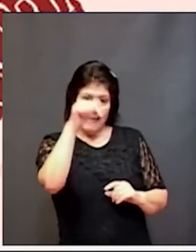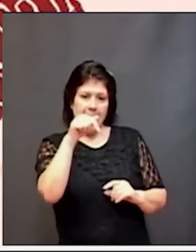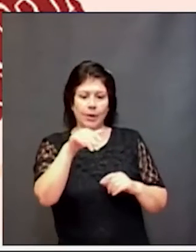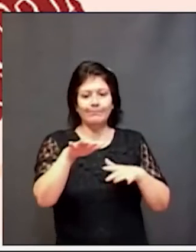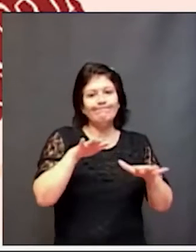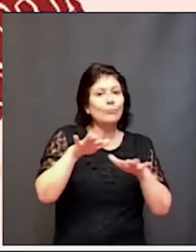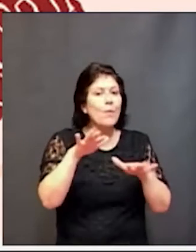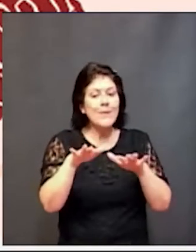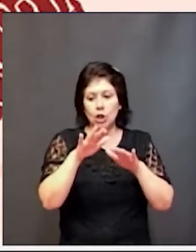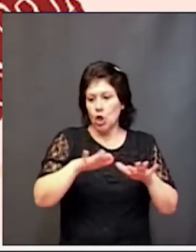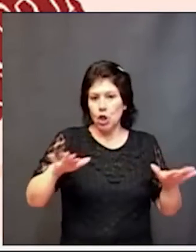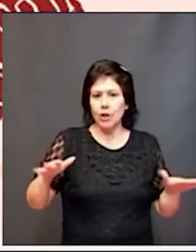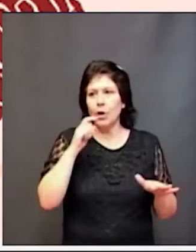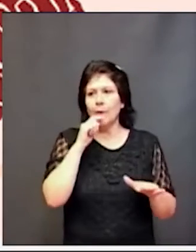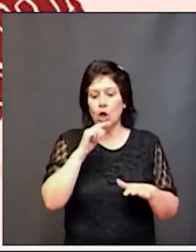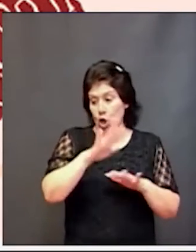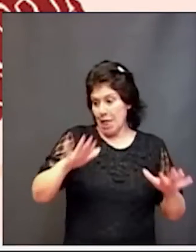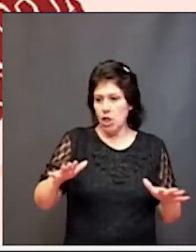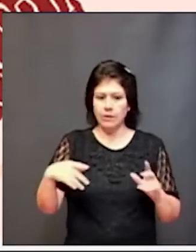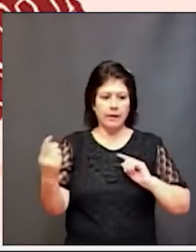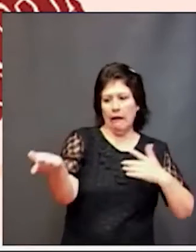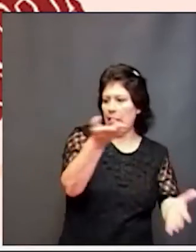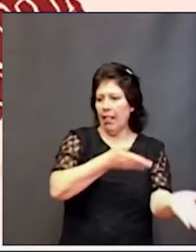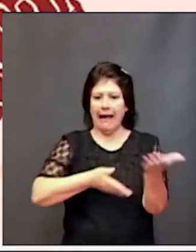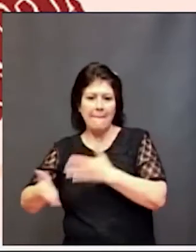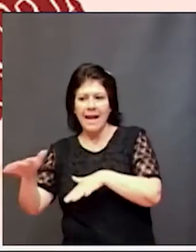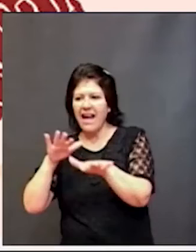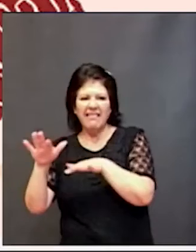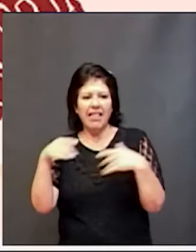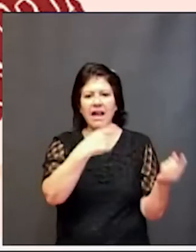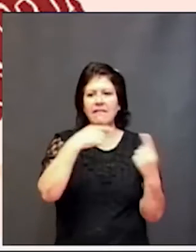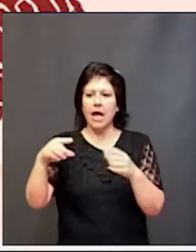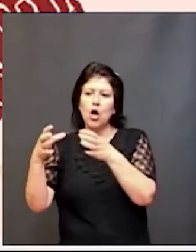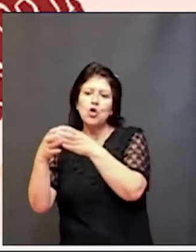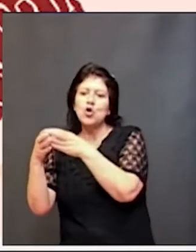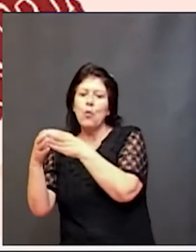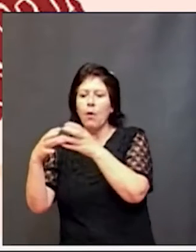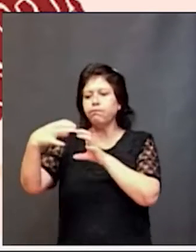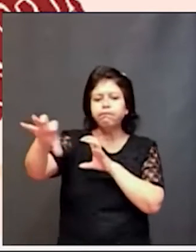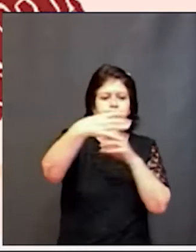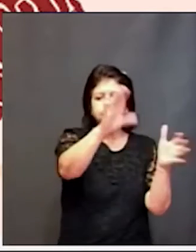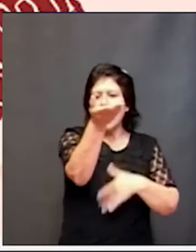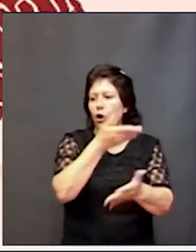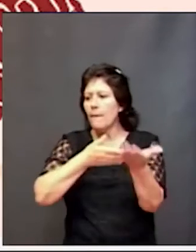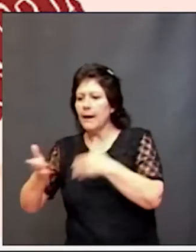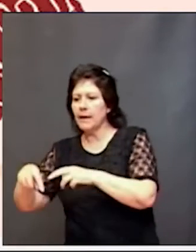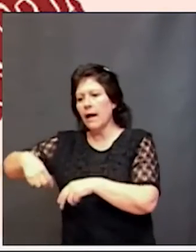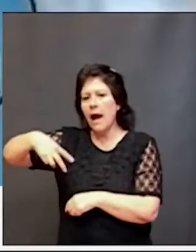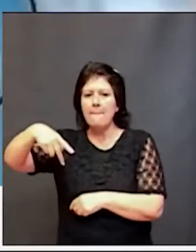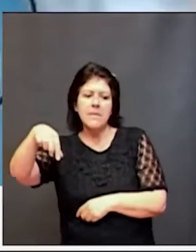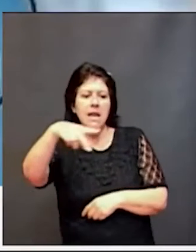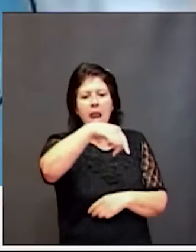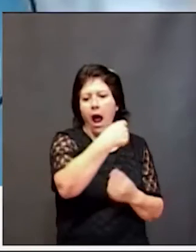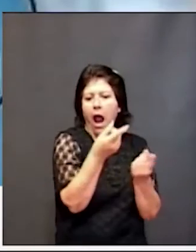donde los chicos cambien de lugar cambien de actividad se juntan en grupos vuelvan a trabajar de forma individual caminen por el aula